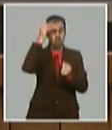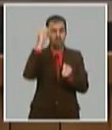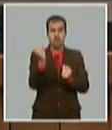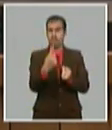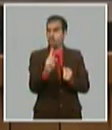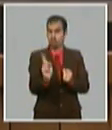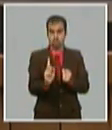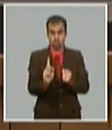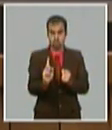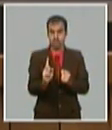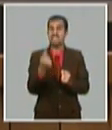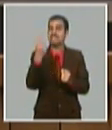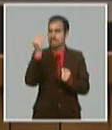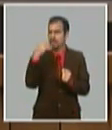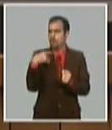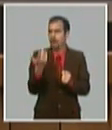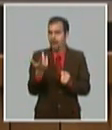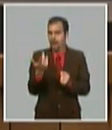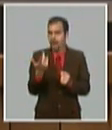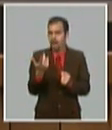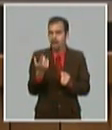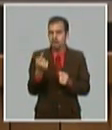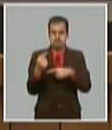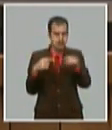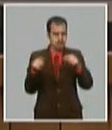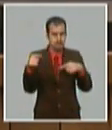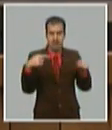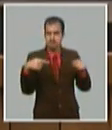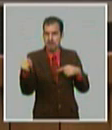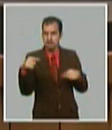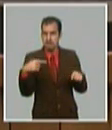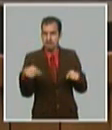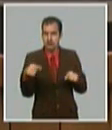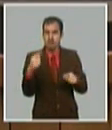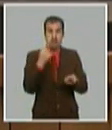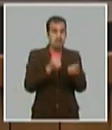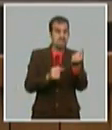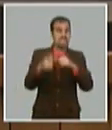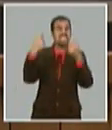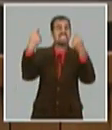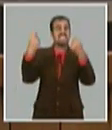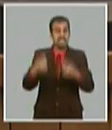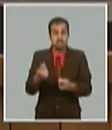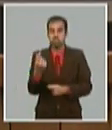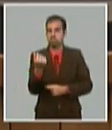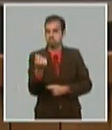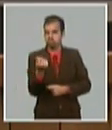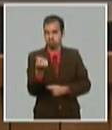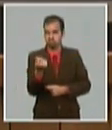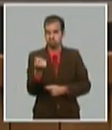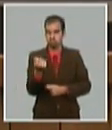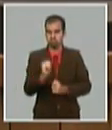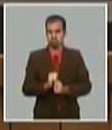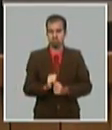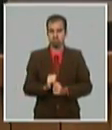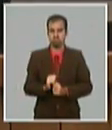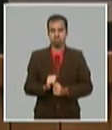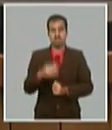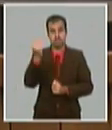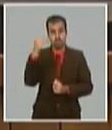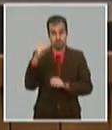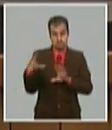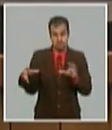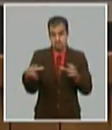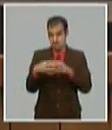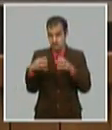la capacidad de adoptar centralmente las principales decisiones en la economía y conducir con unidad